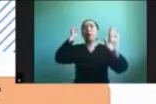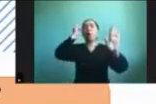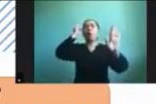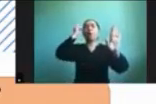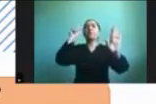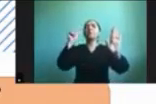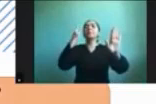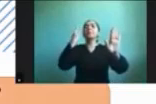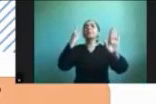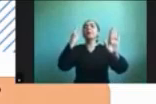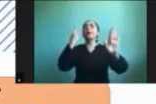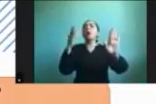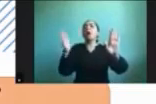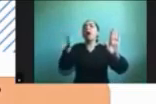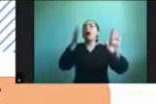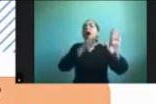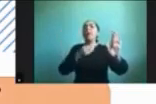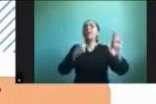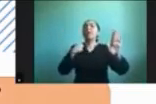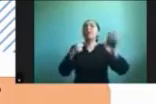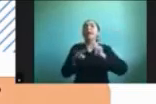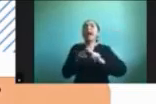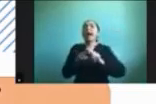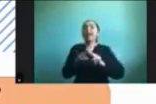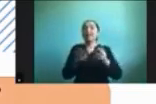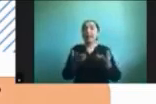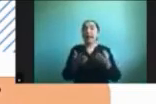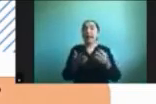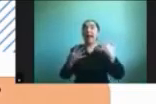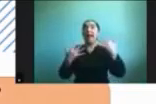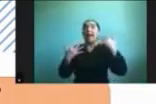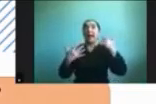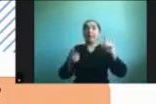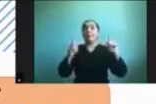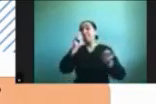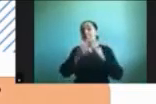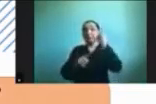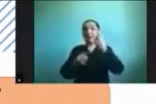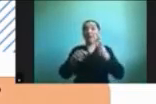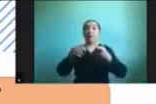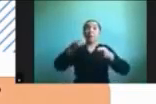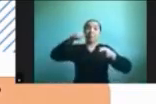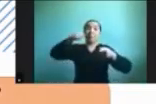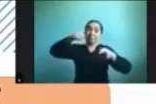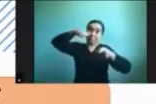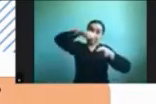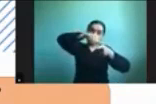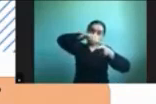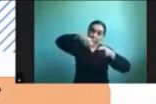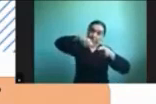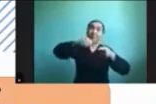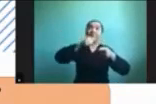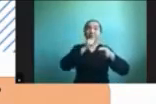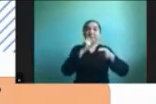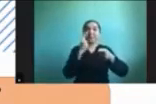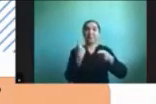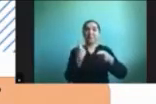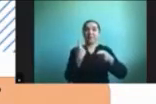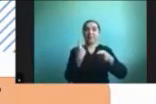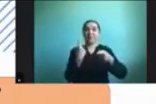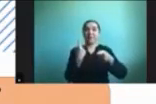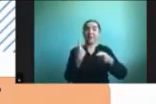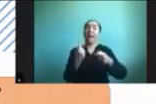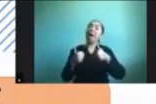los dientes que hay que hacer y que el niño ya pueda decir ah tengo que ponerle la pasta al cepillo muy bien y así hasta que